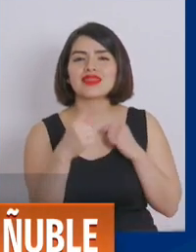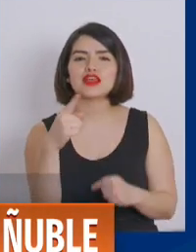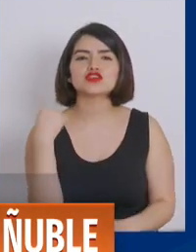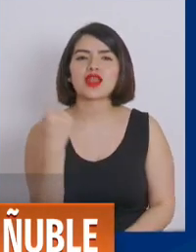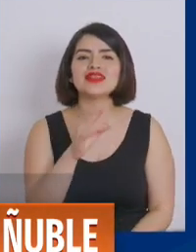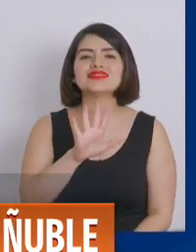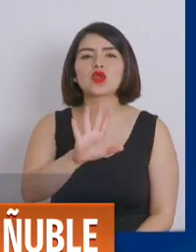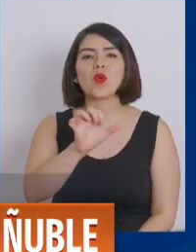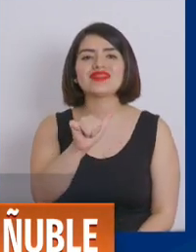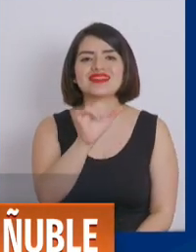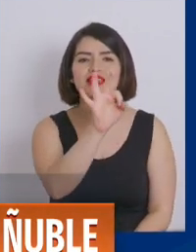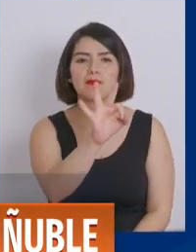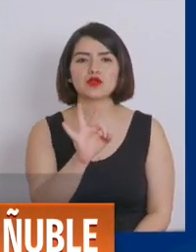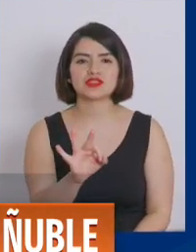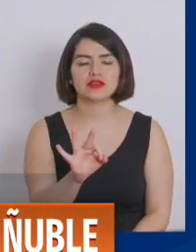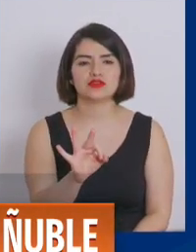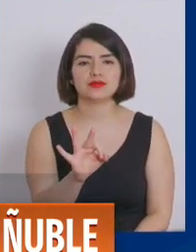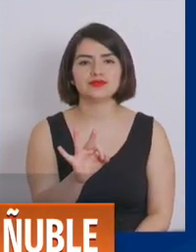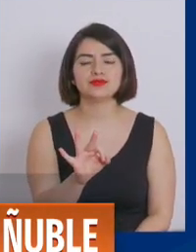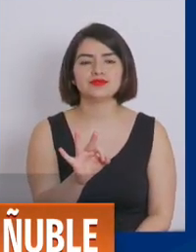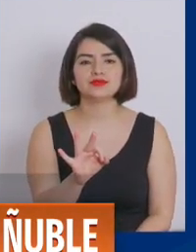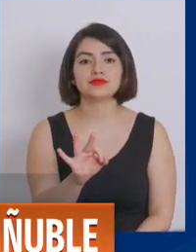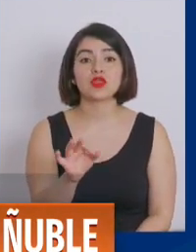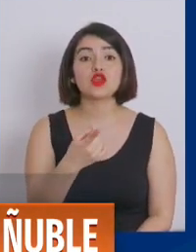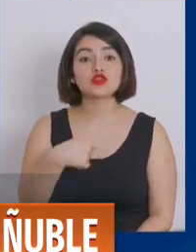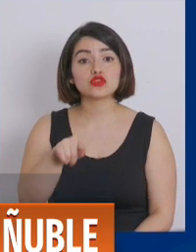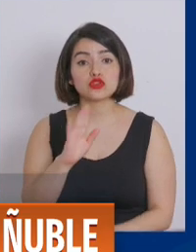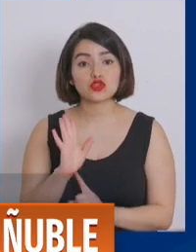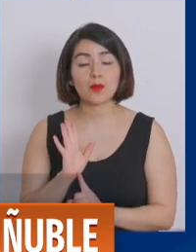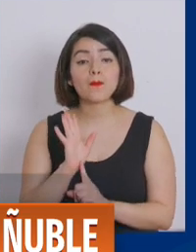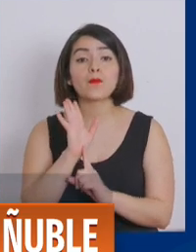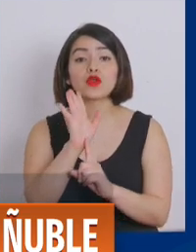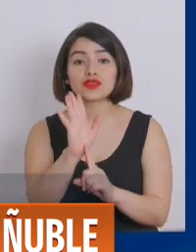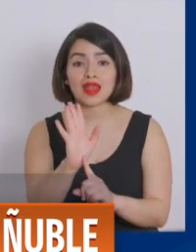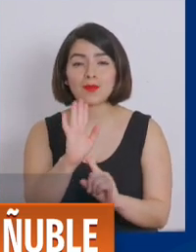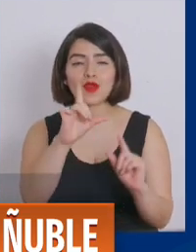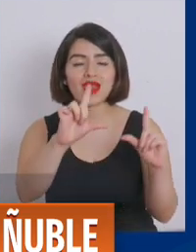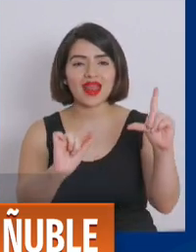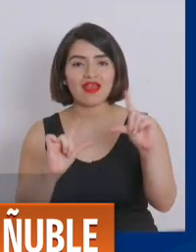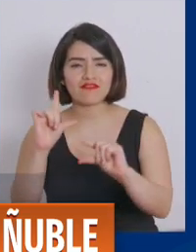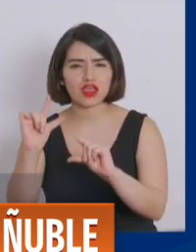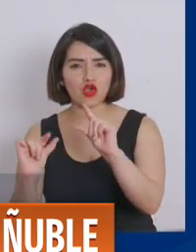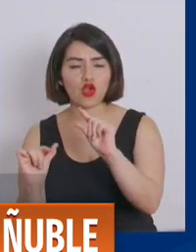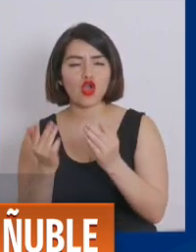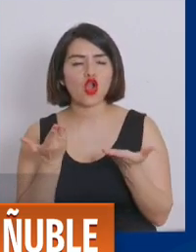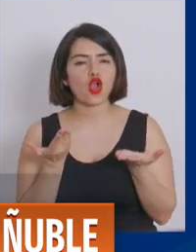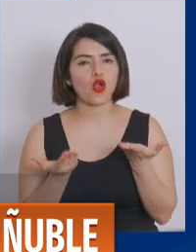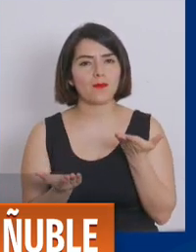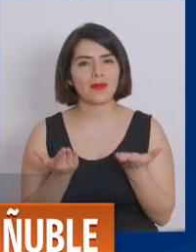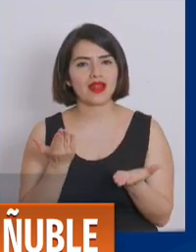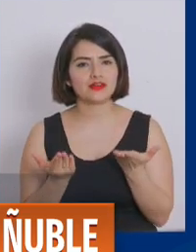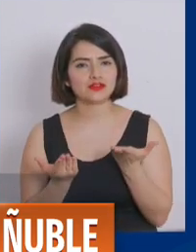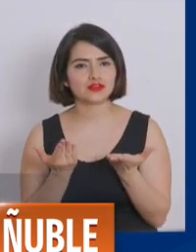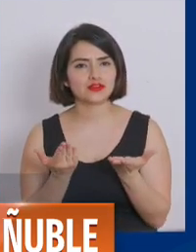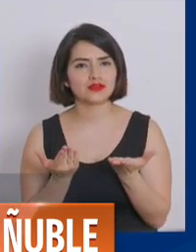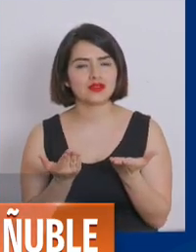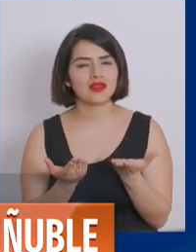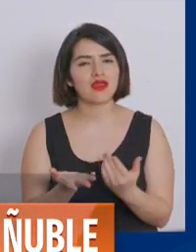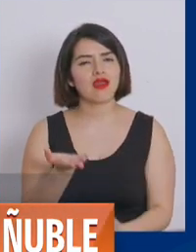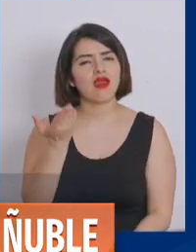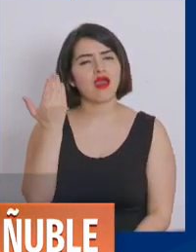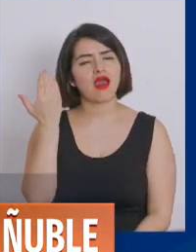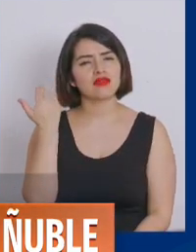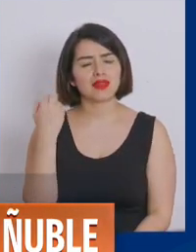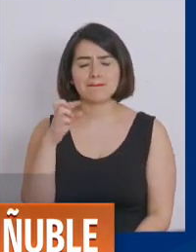56%. Aquí nosotros mostramos una gráfica para comparar lo que pasó en el